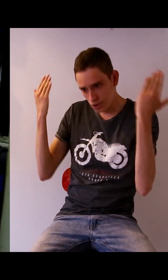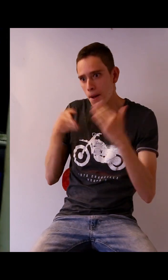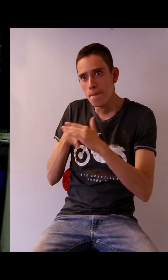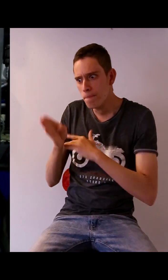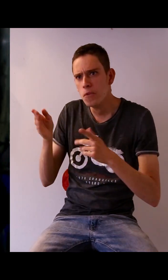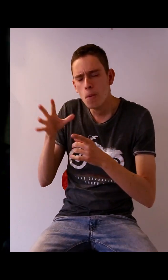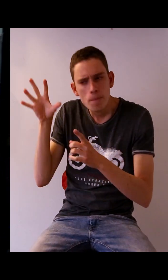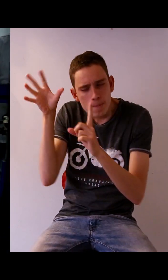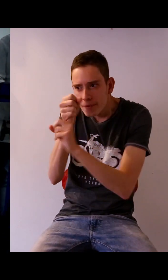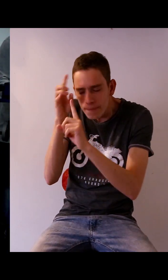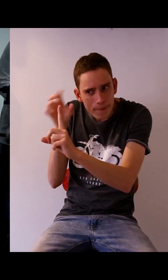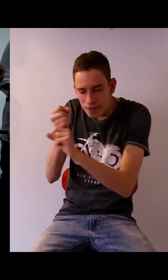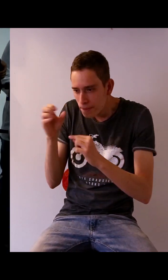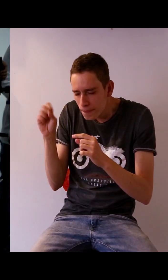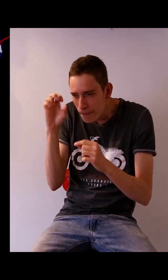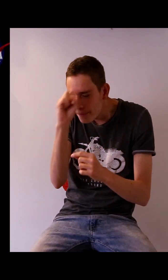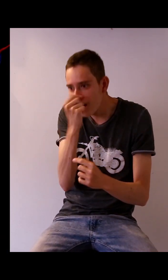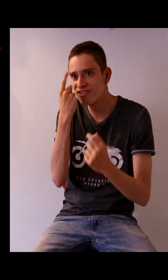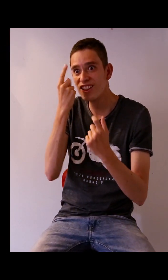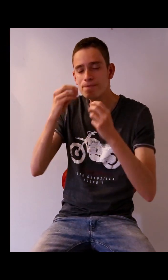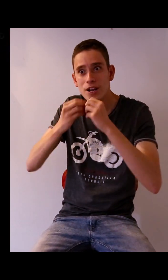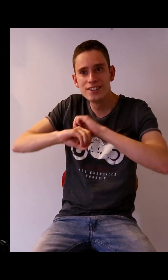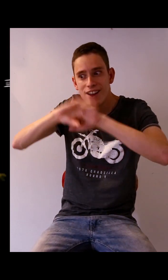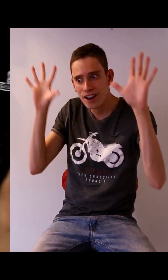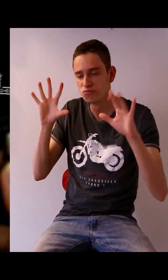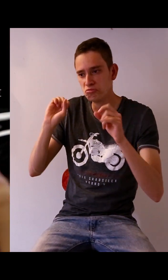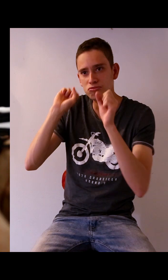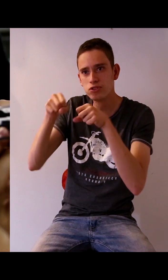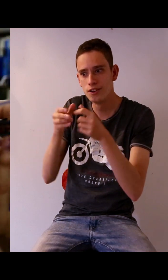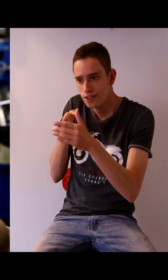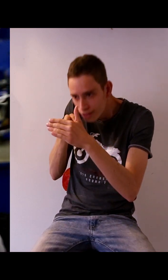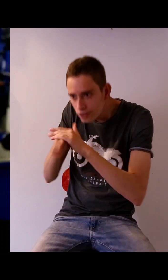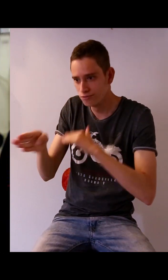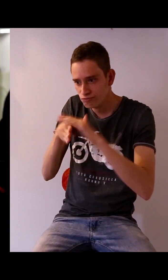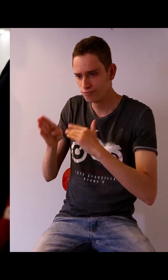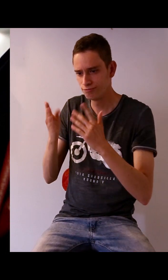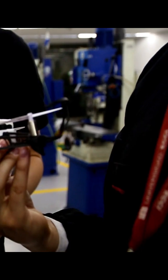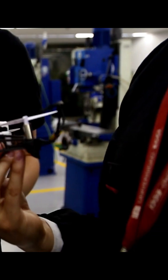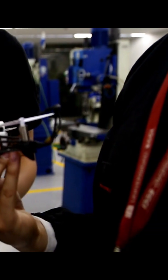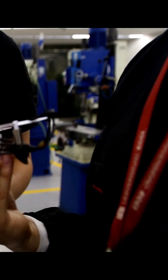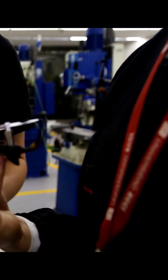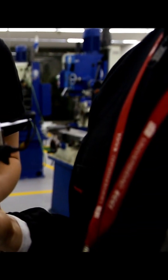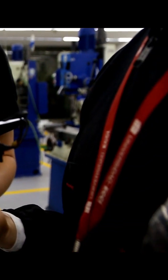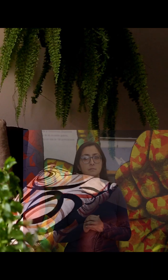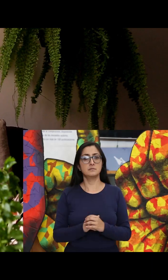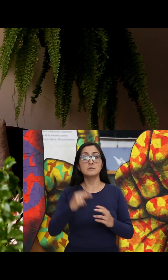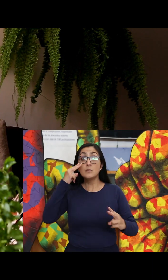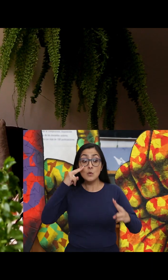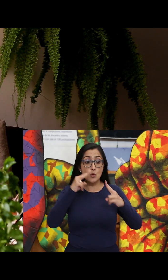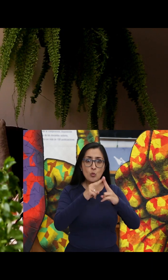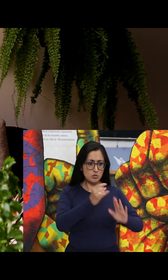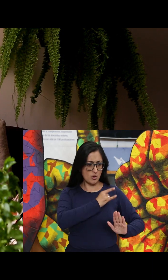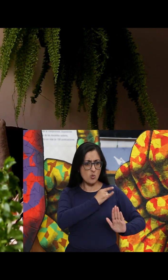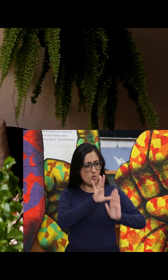Realmente me sentí muy motivado. ¿Que yo haya sentido alguna barrera para poder entrar? ¿Algún impedimento? No. Desde